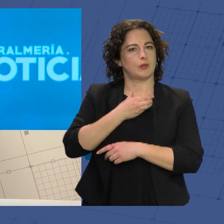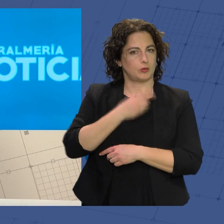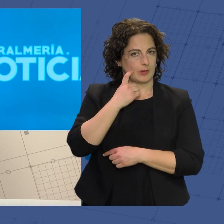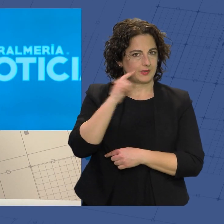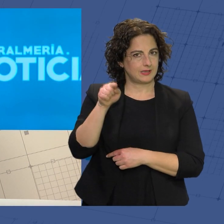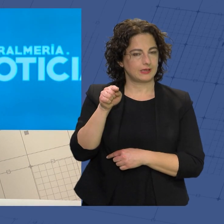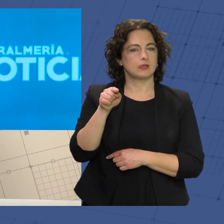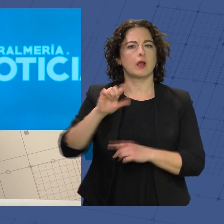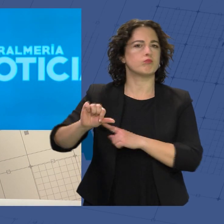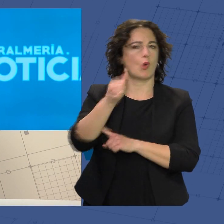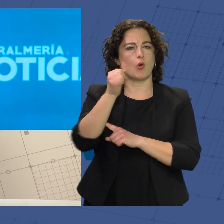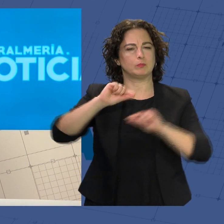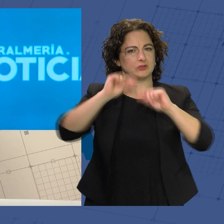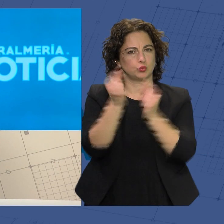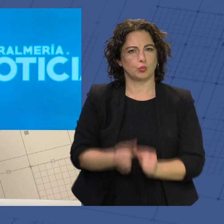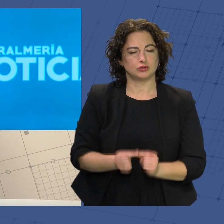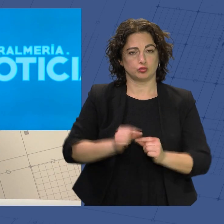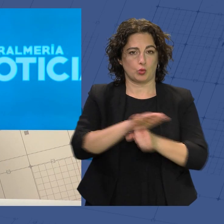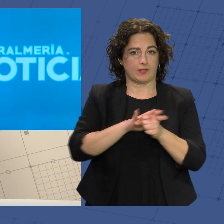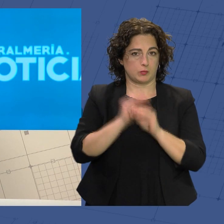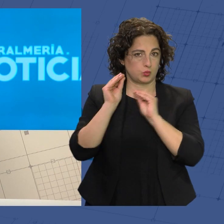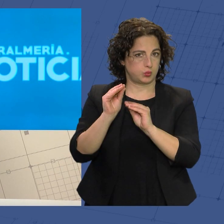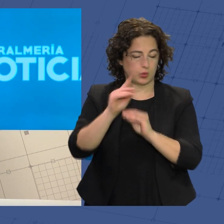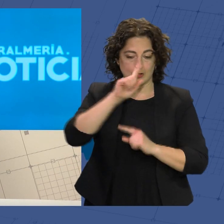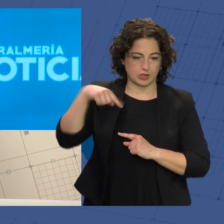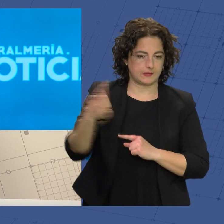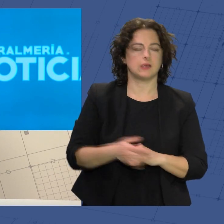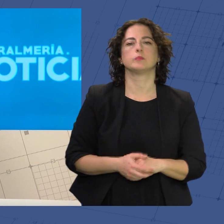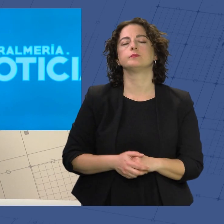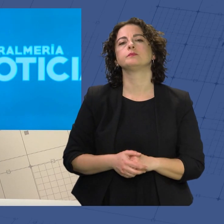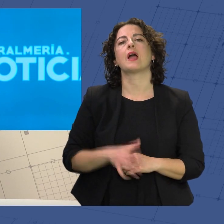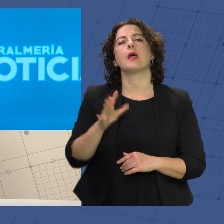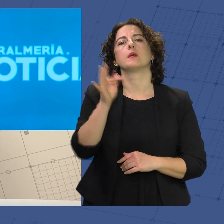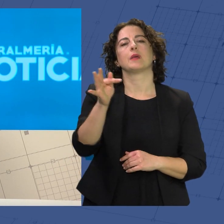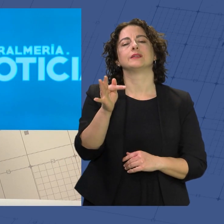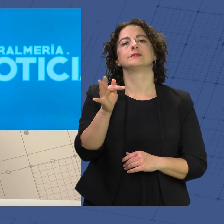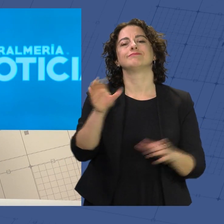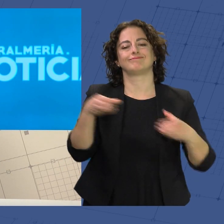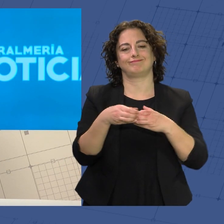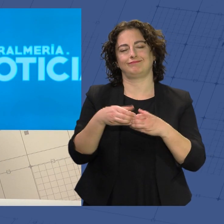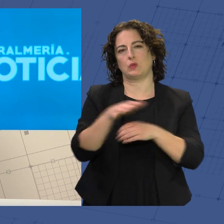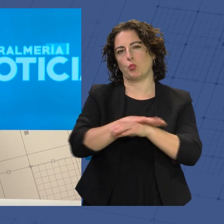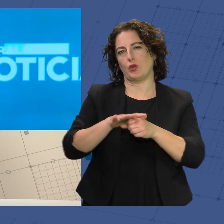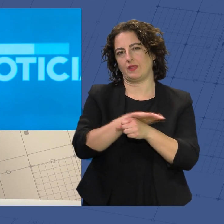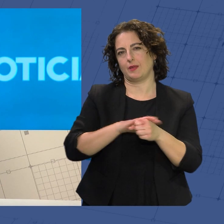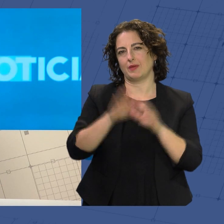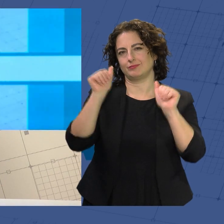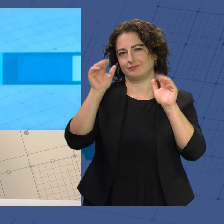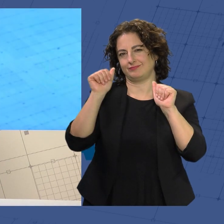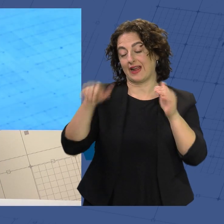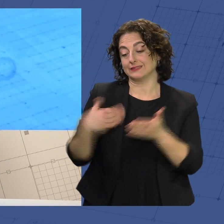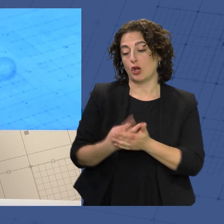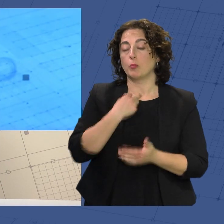La aprobación de los presupuestos municipales para el próximo año. Además, la Corporación Municipal despide a la hasta ahora